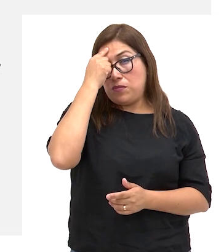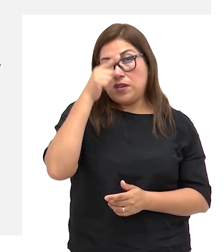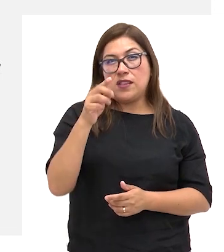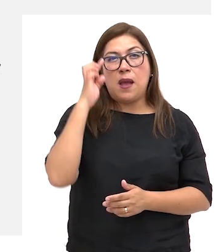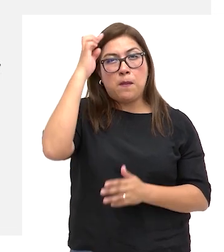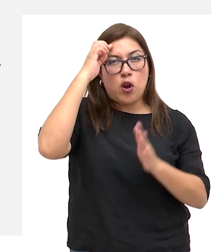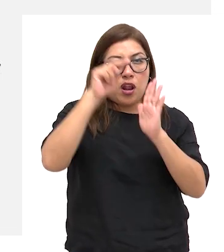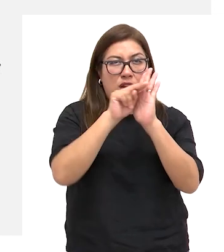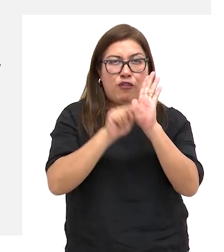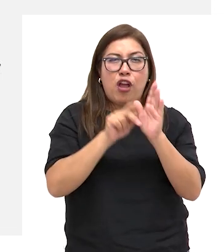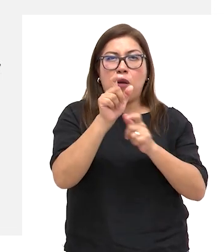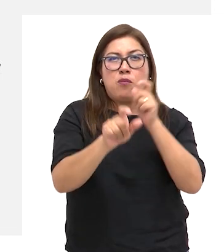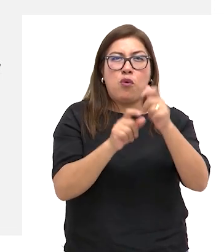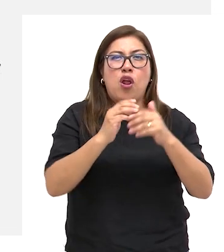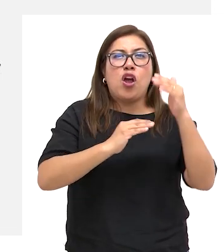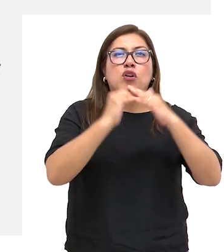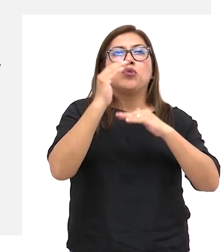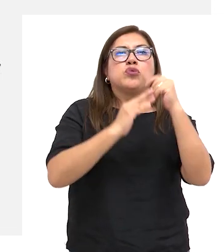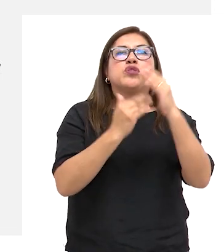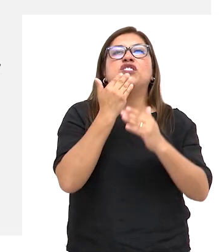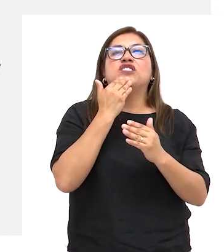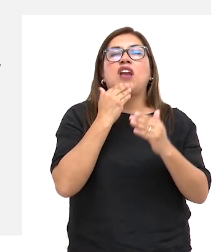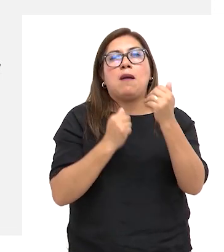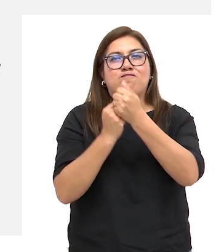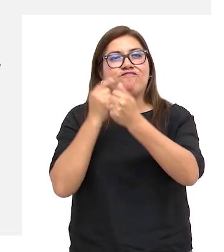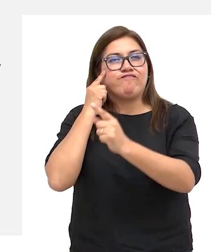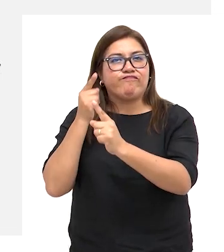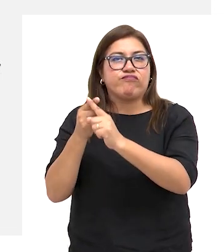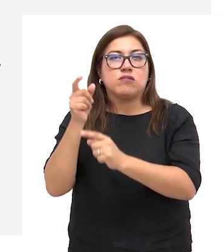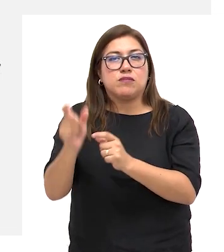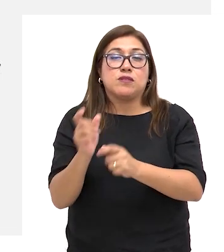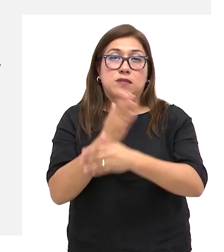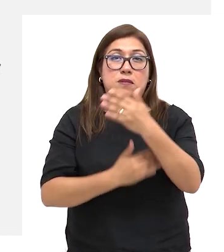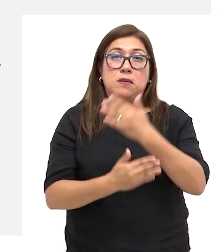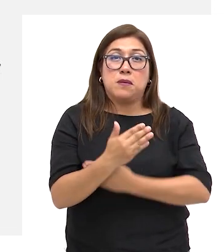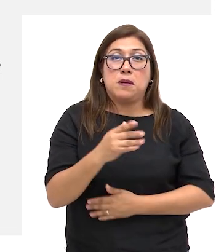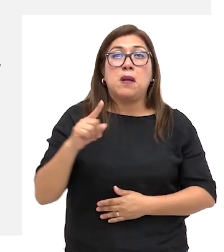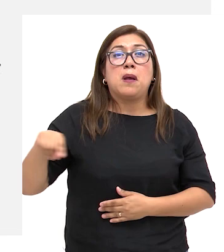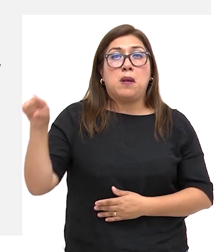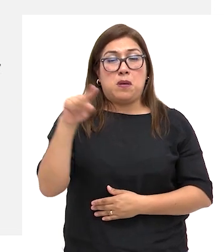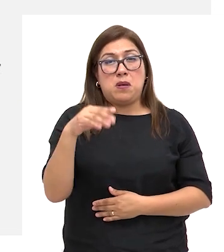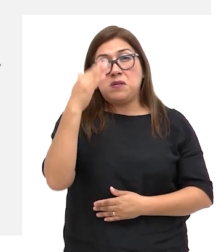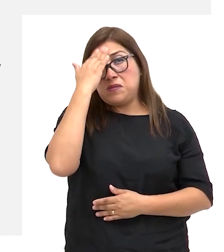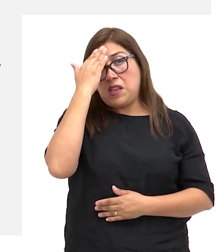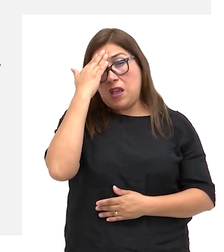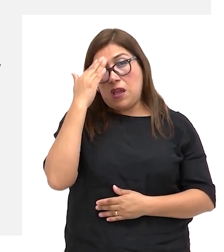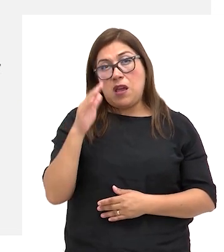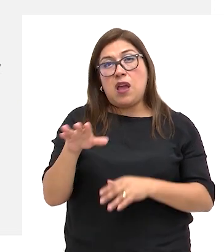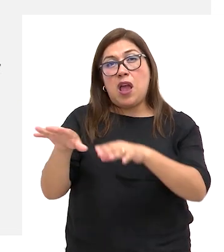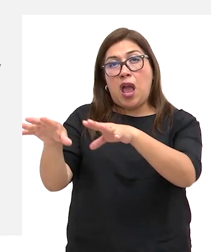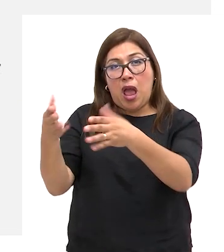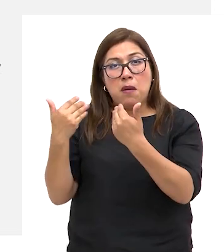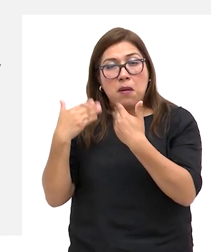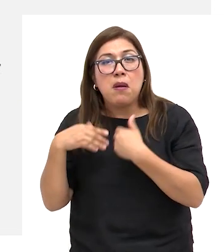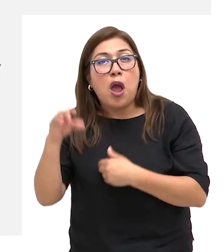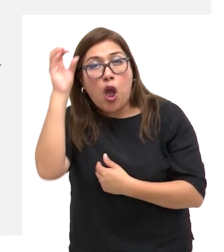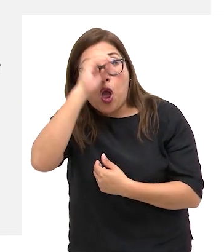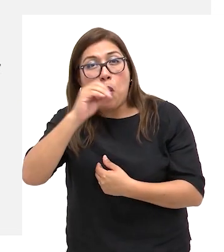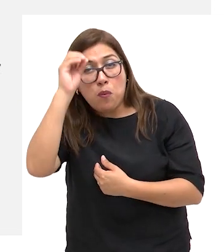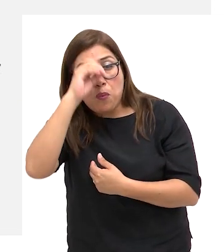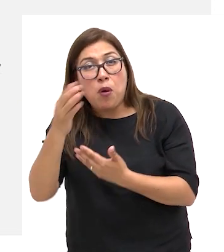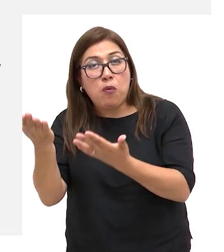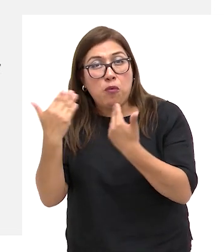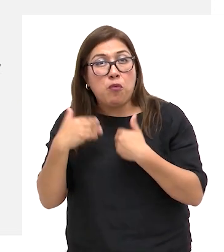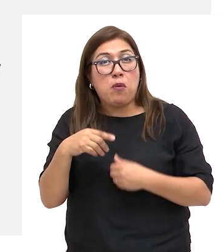¿Consideras que las políticas públicas construidas a favor de las personas con discapacidad toman en cuenta su opinión como voz